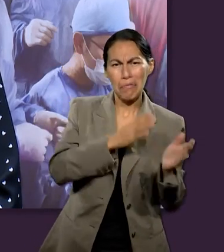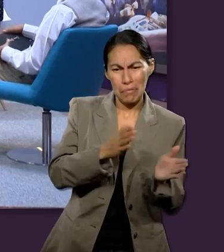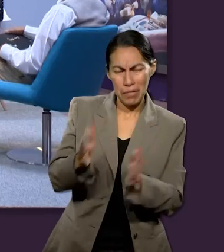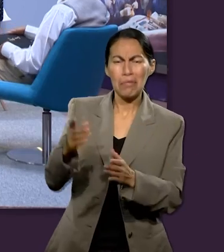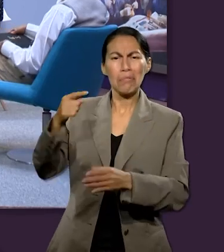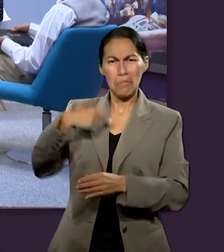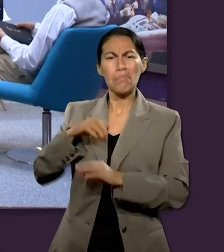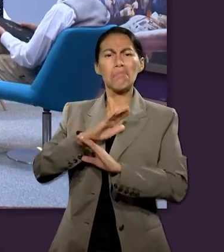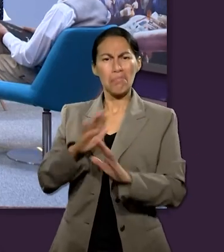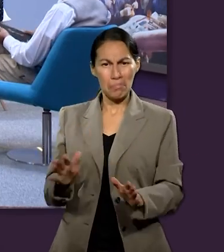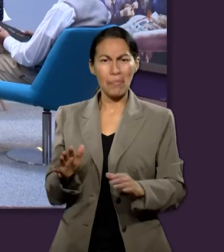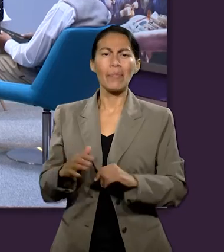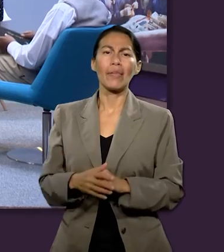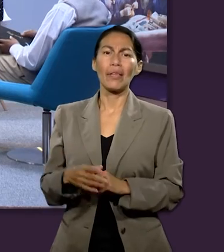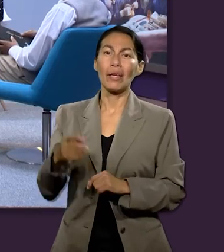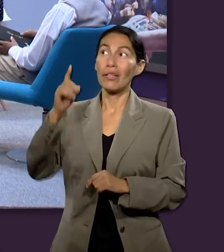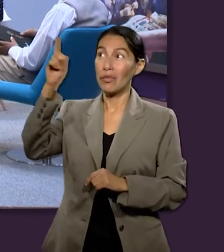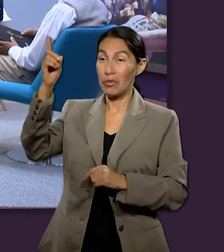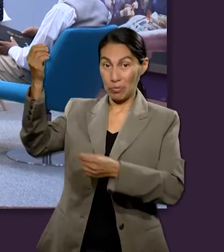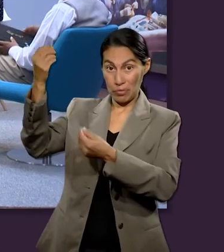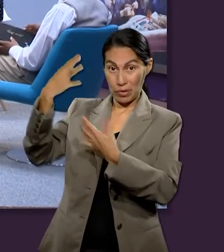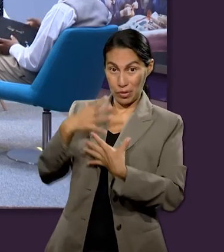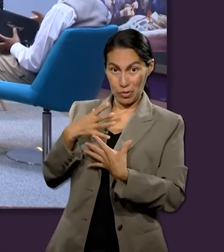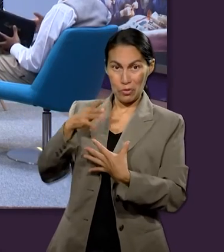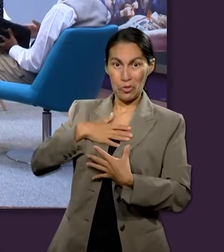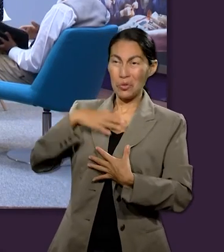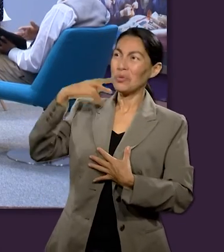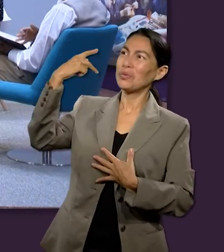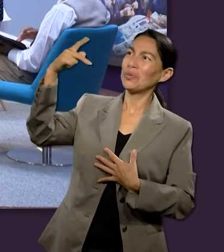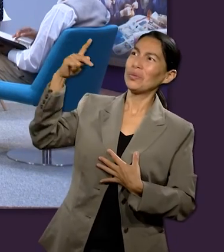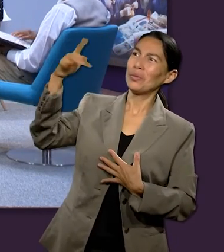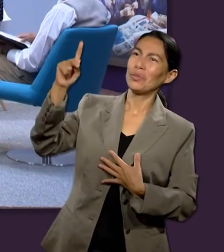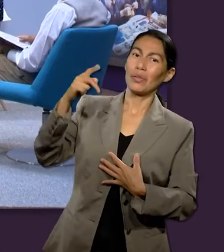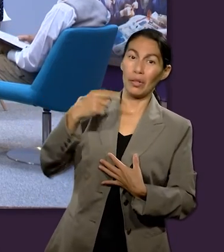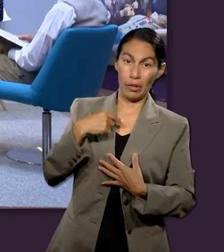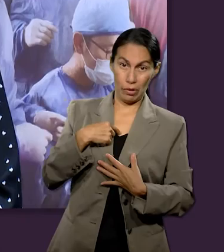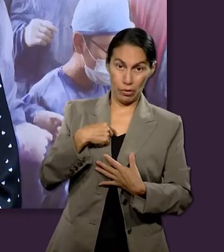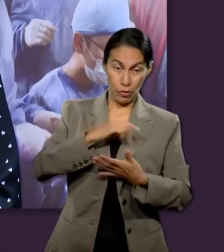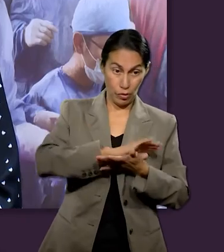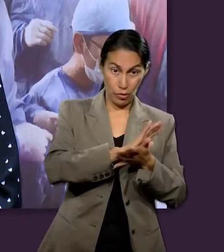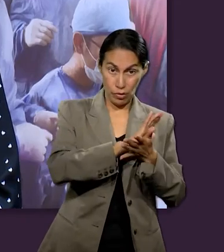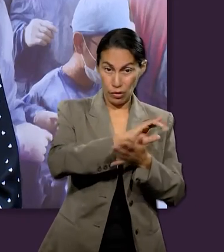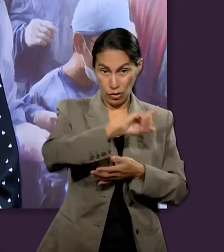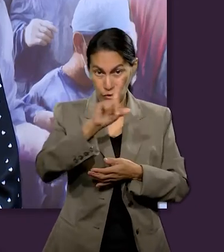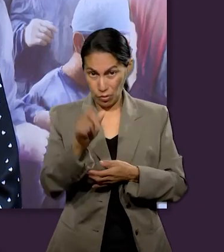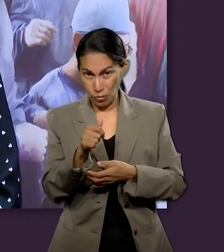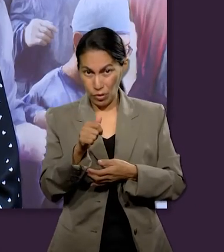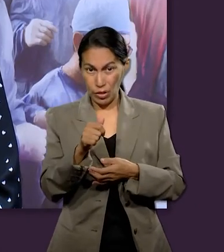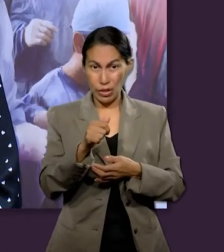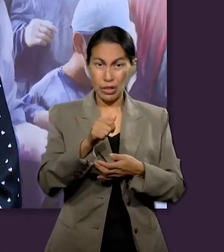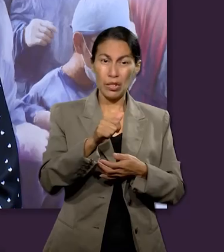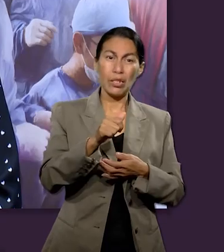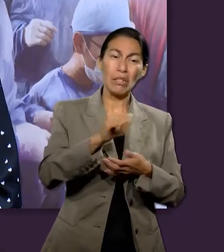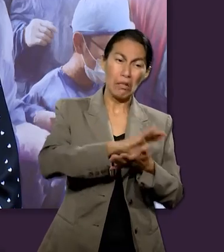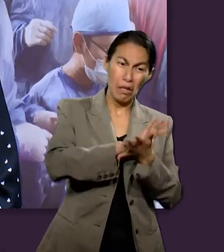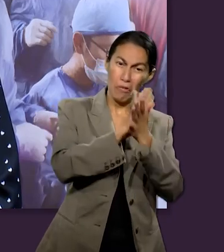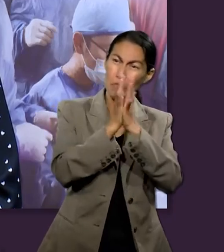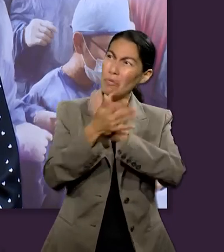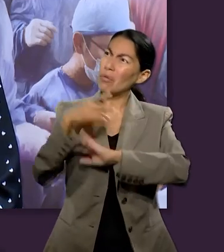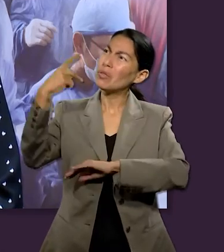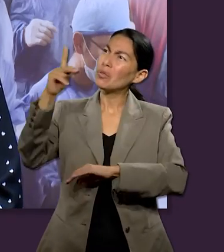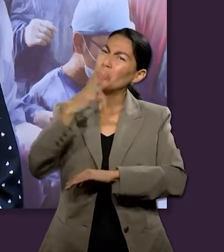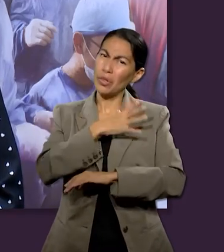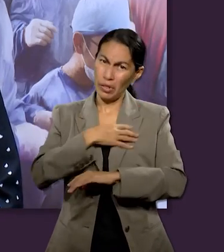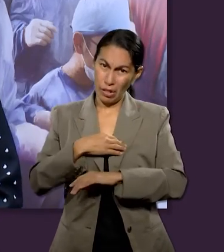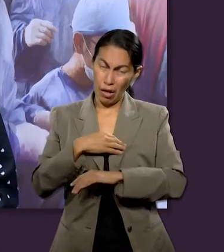de él vengo del creador de la vida y soy en primer lugar una criatura suya y luego me convertí en su hija